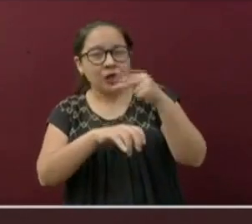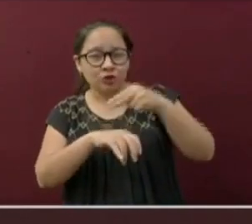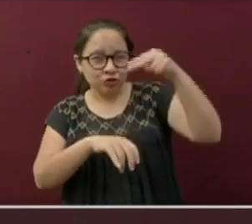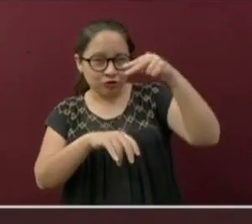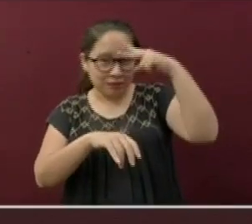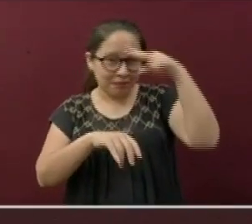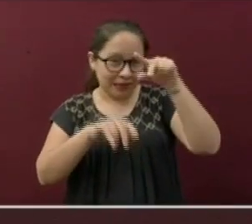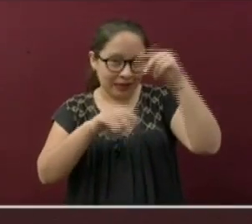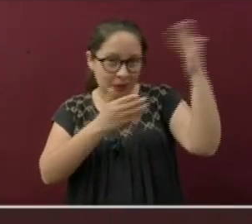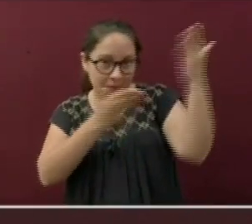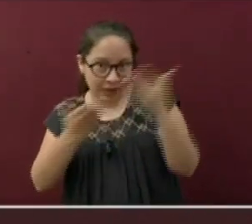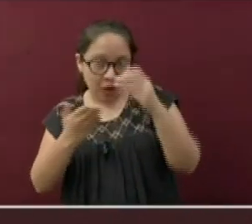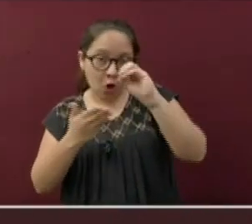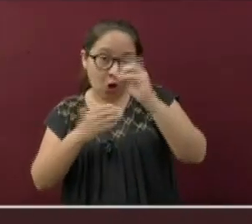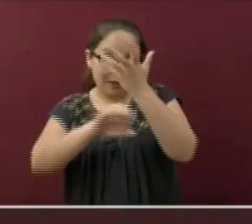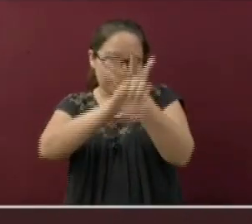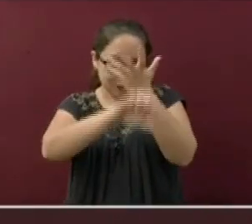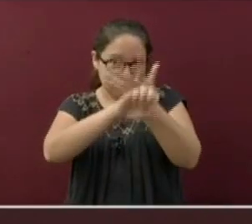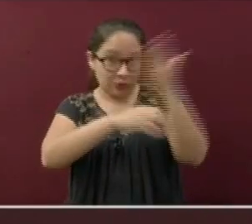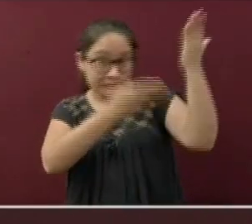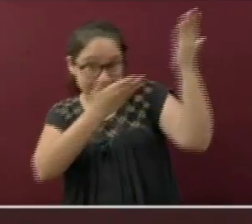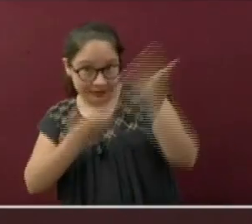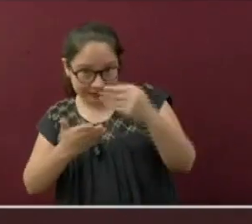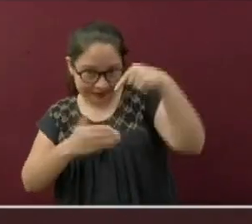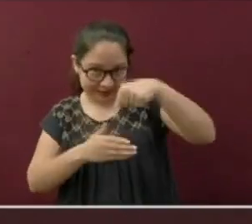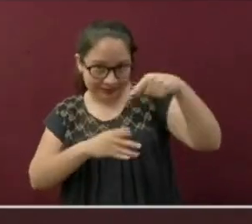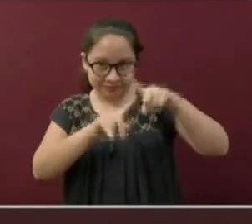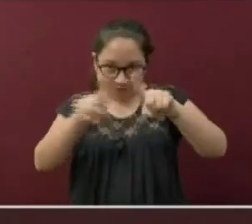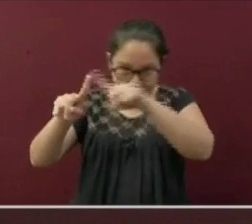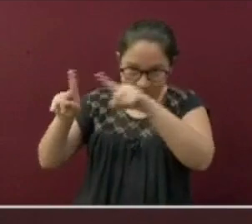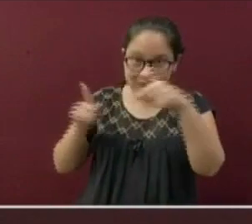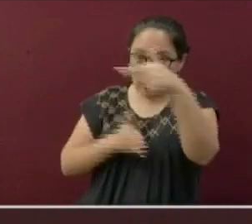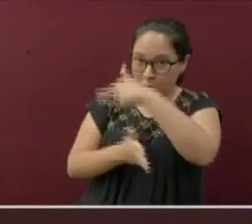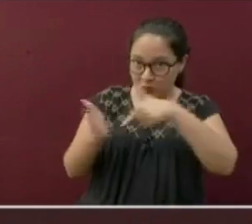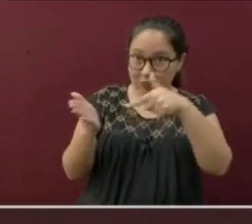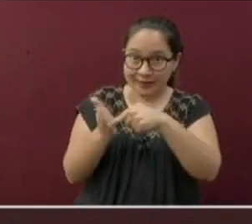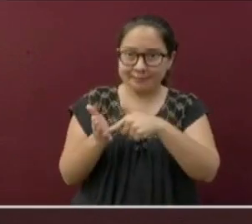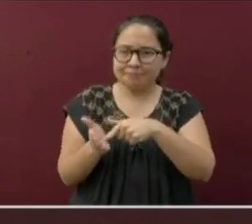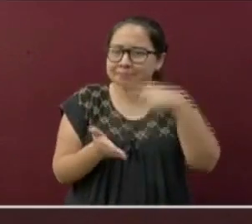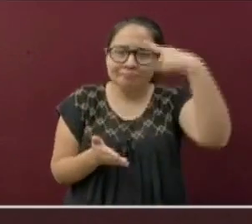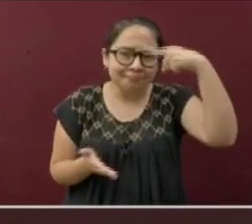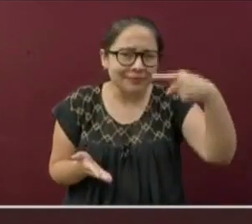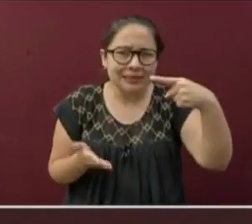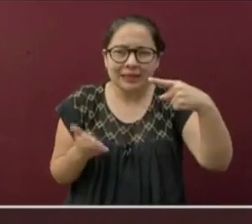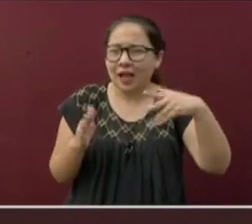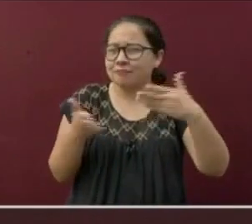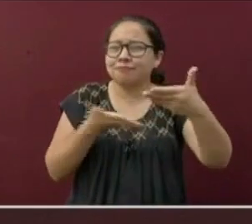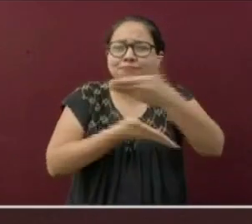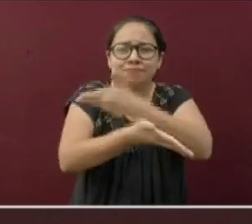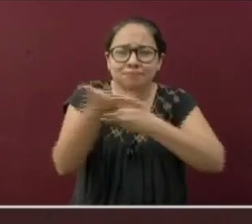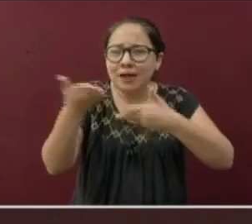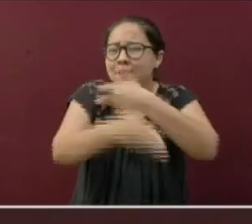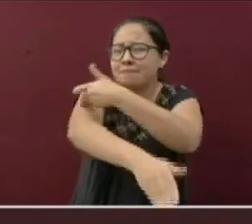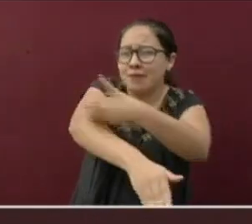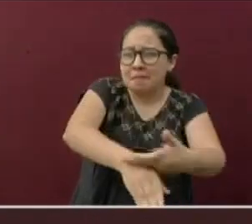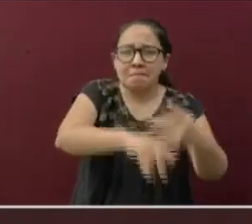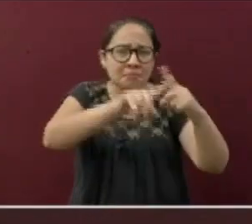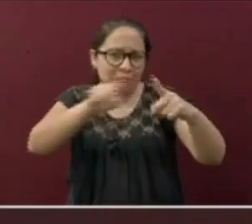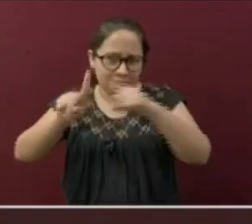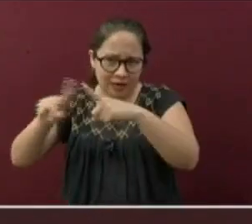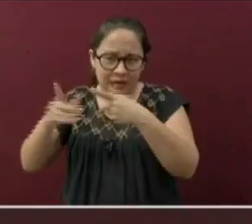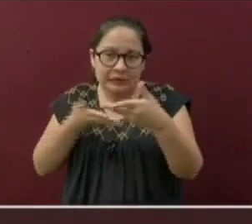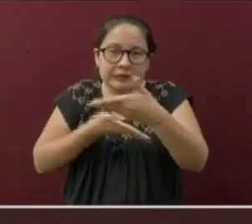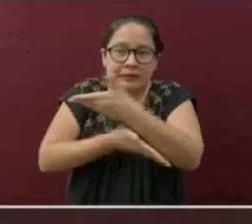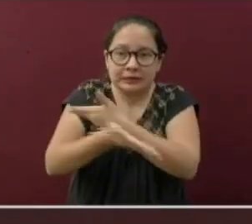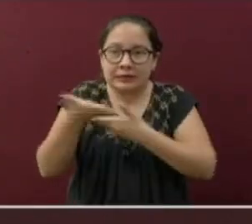los Estados Unidos a los municipios de nuestro estado para reunirse con sus familias. Desde luego